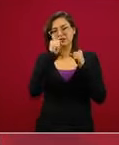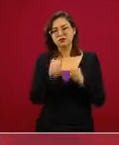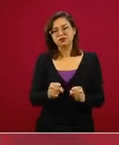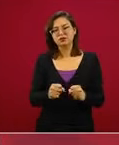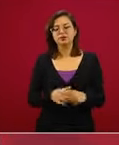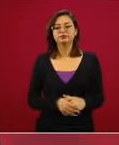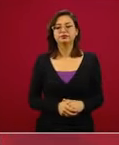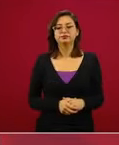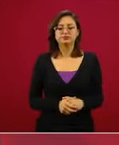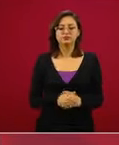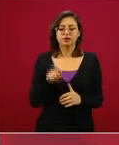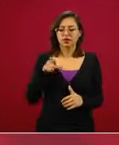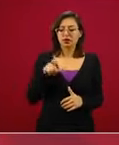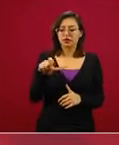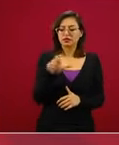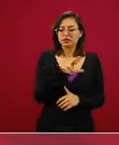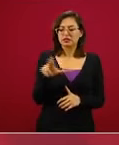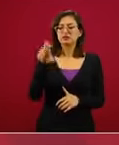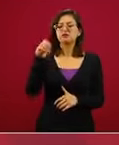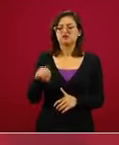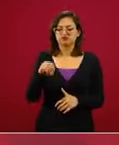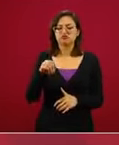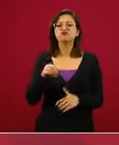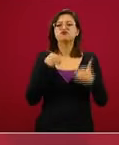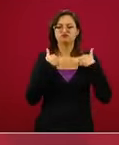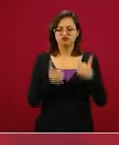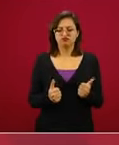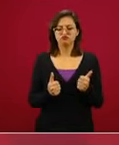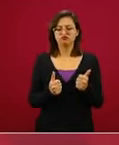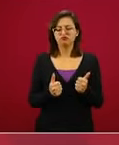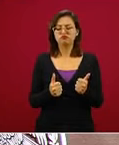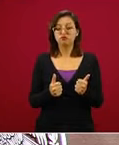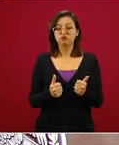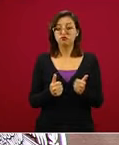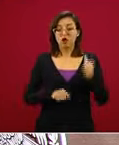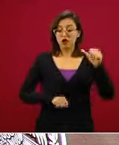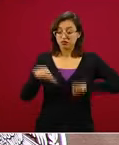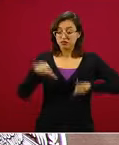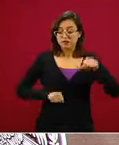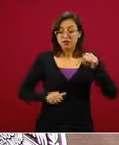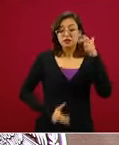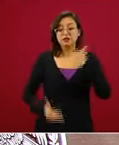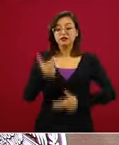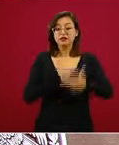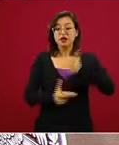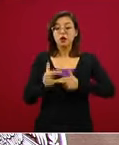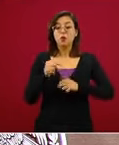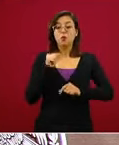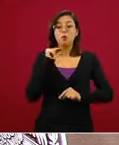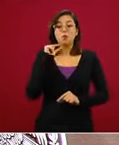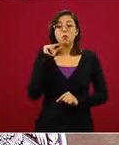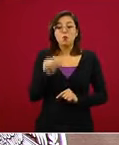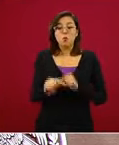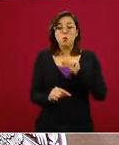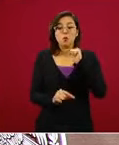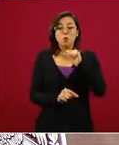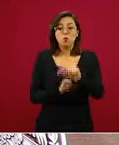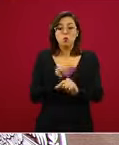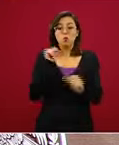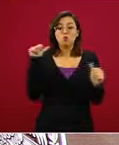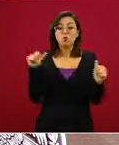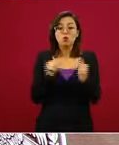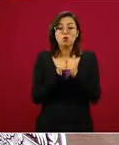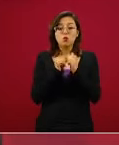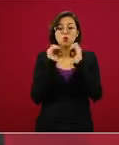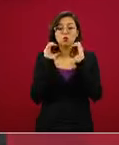En Quintana Roo estamos claros que requerimos un retorno gradual y con mucho cuidado, pero también es muy necesario